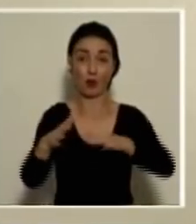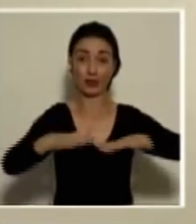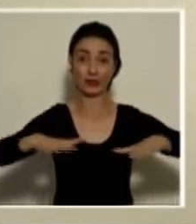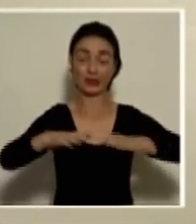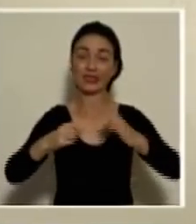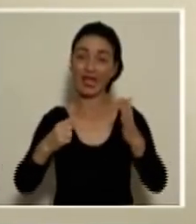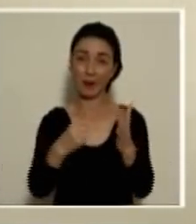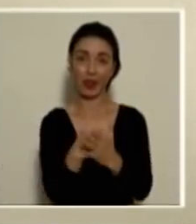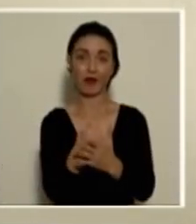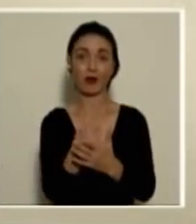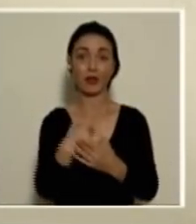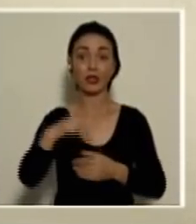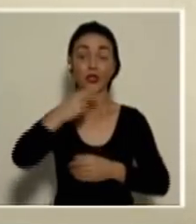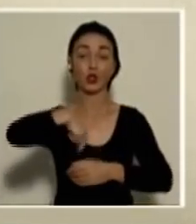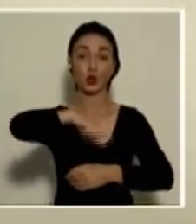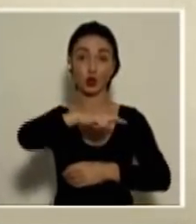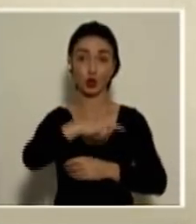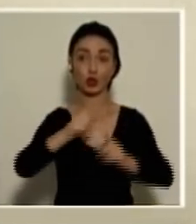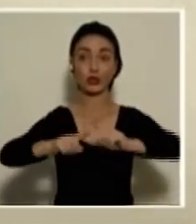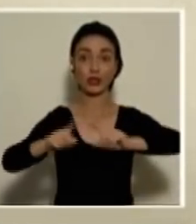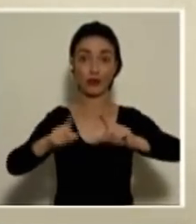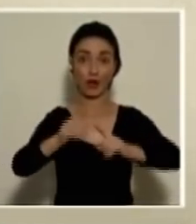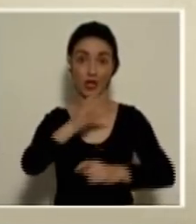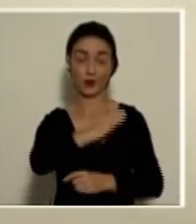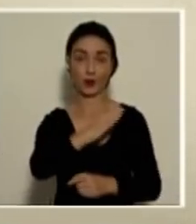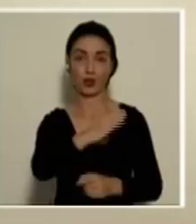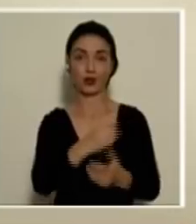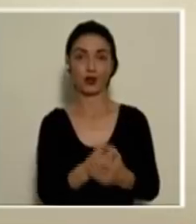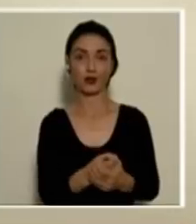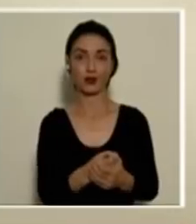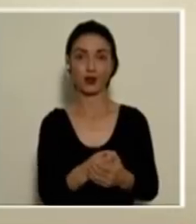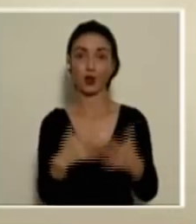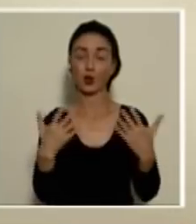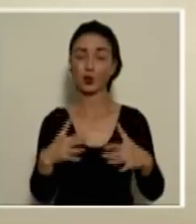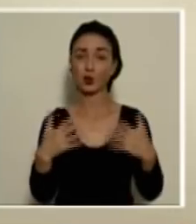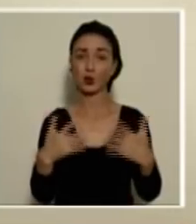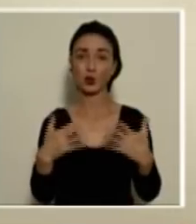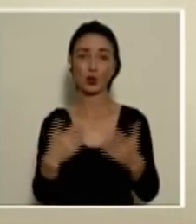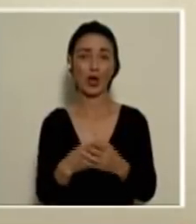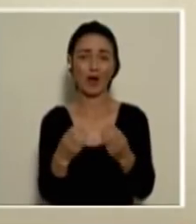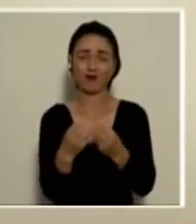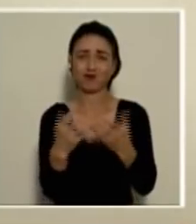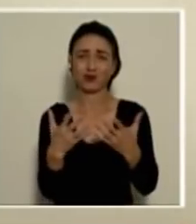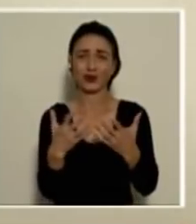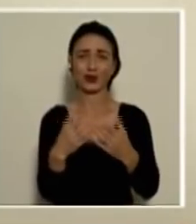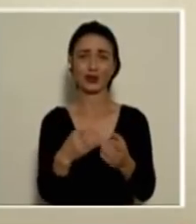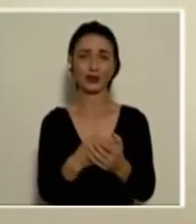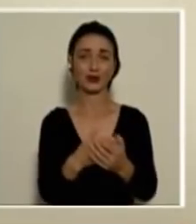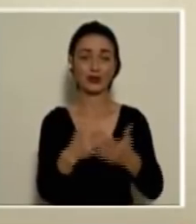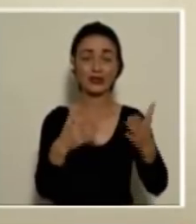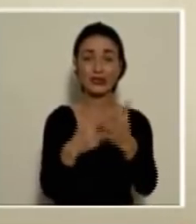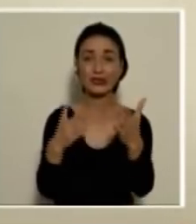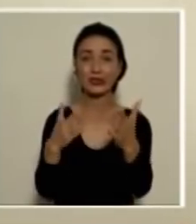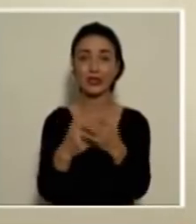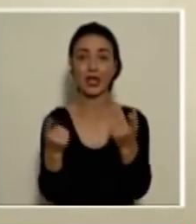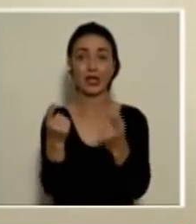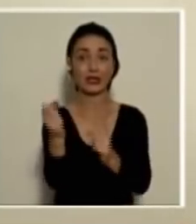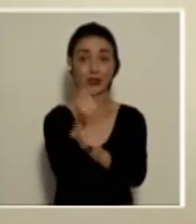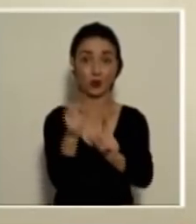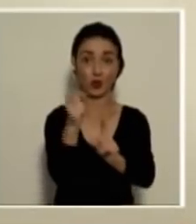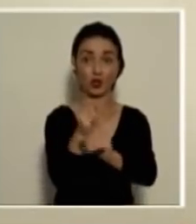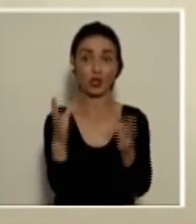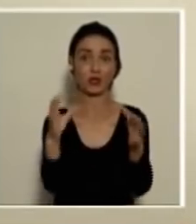Lamentablemente hemos estado atendiendo por parte de los diferentes cuerpos de policía una gran cantidad de incidentes que están